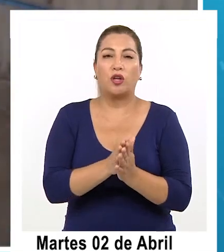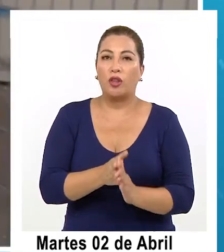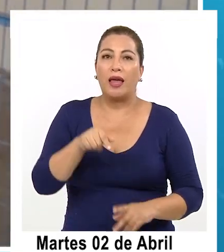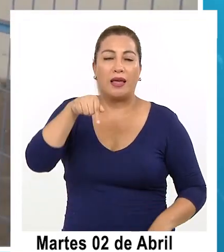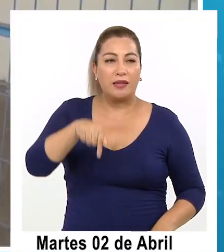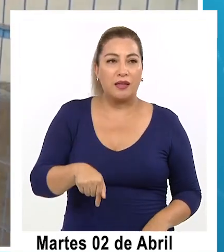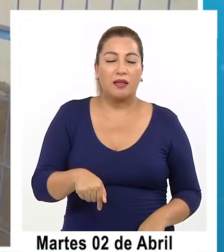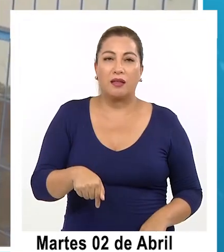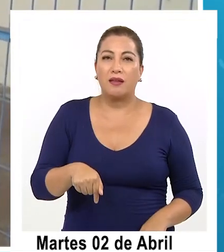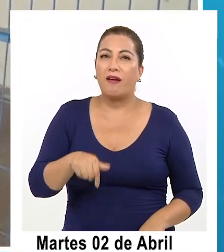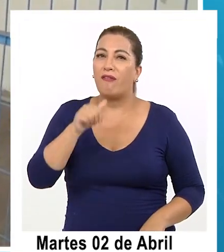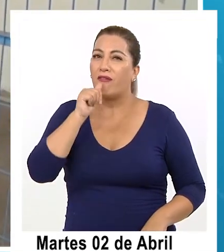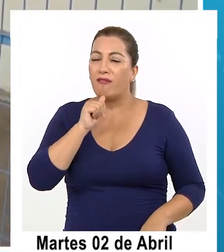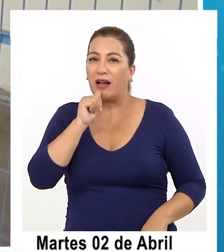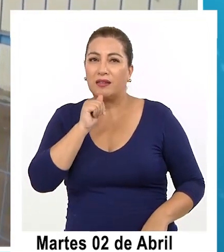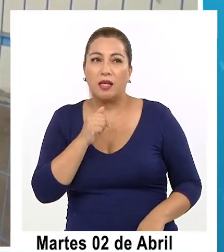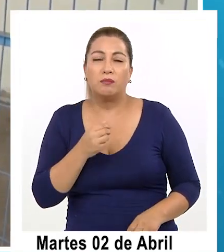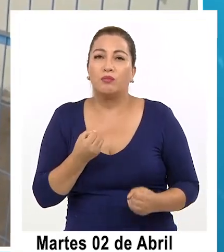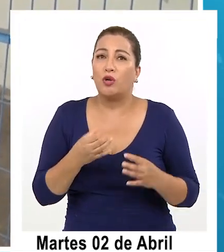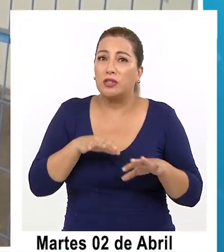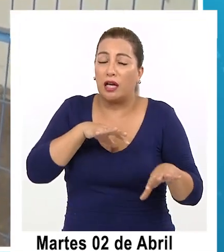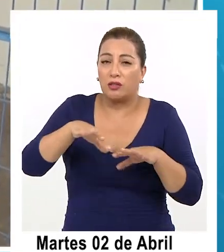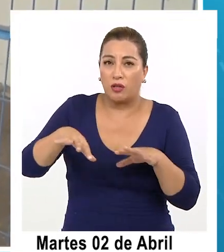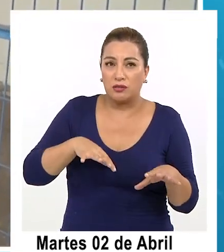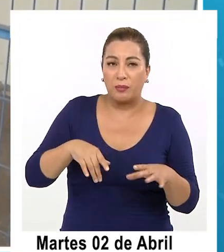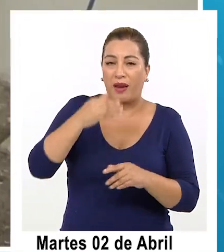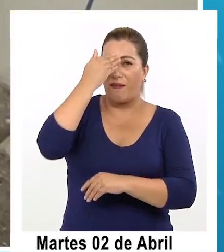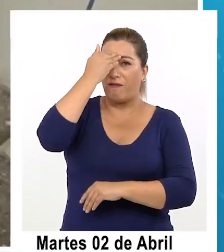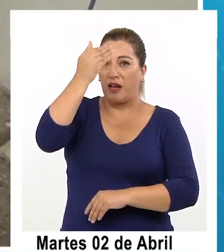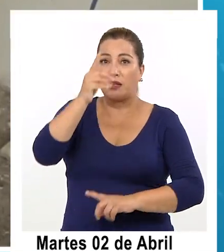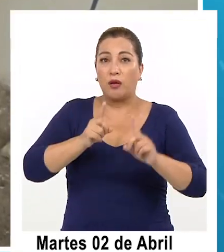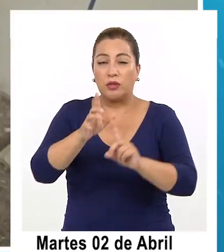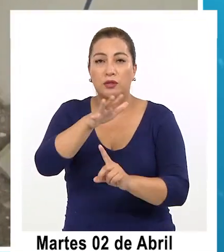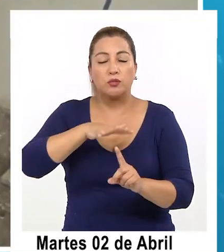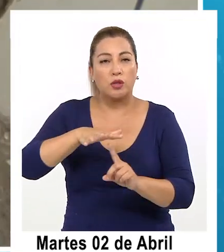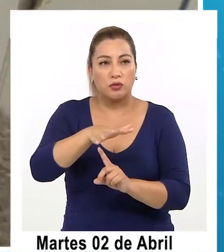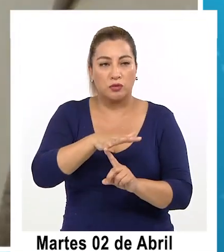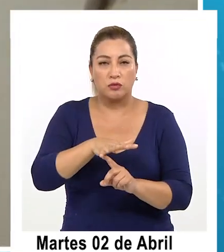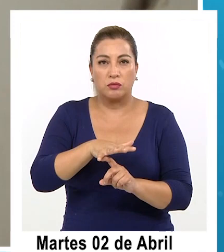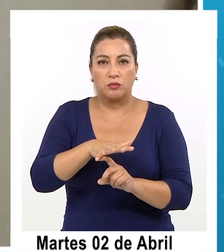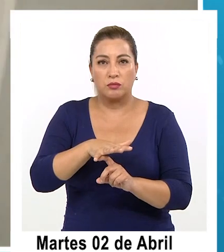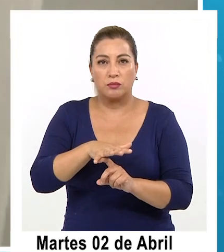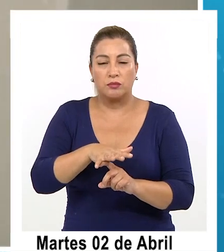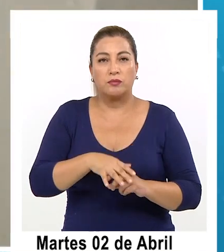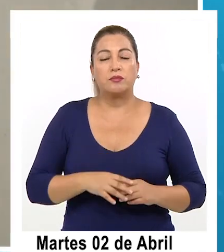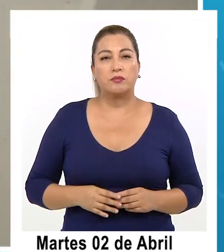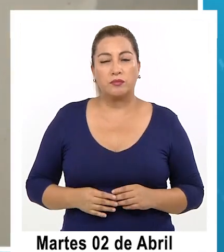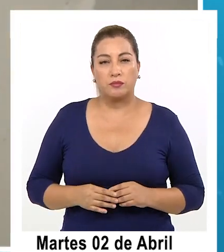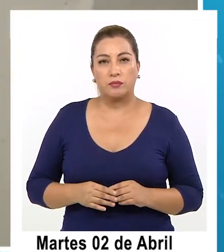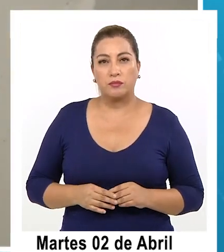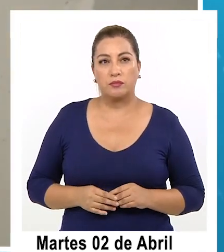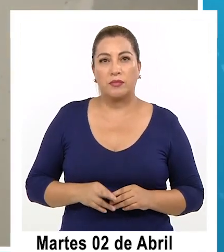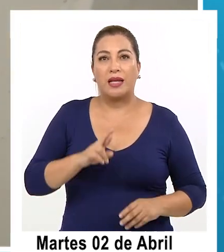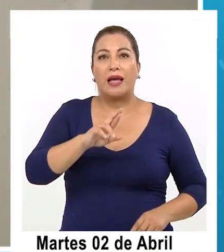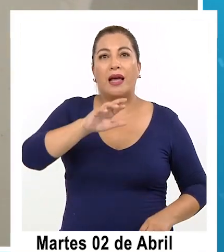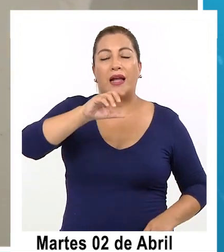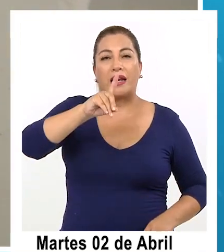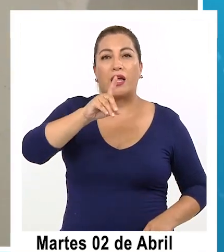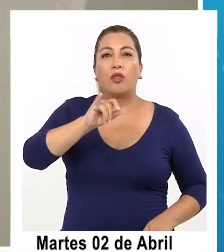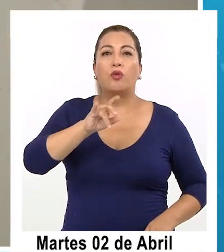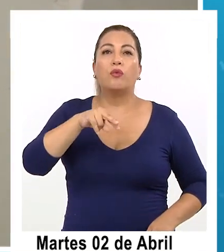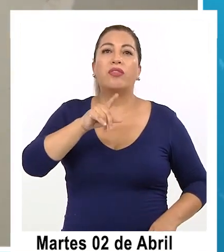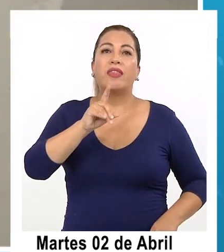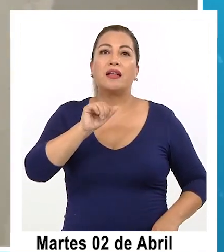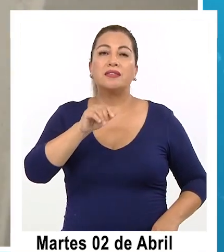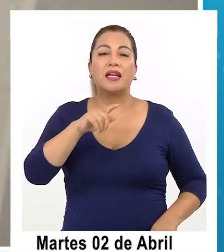ciudades adolecen de redundancia para enfrentar este tipo de eventos cuando hay una sola la redundancia es tener más